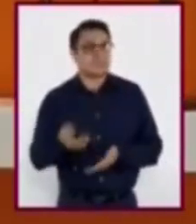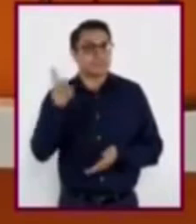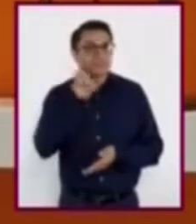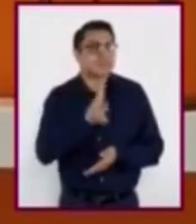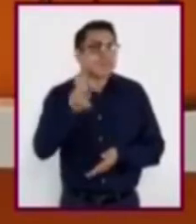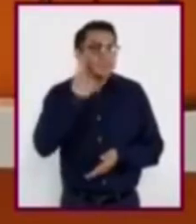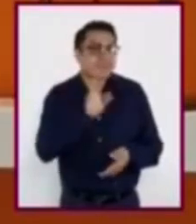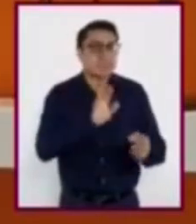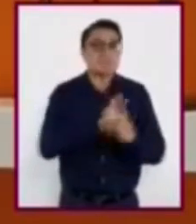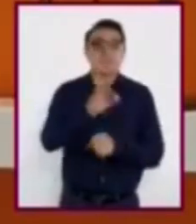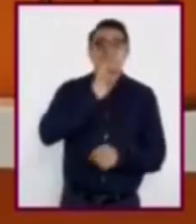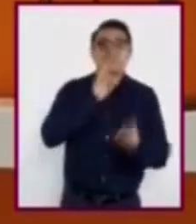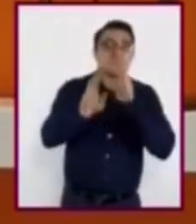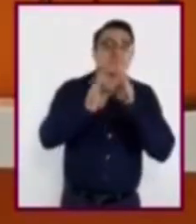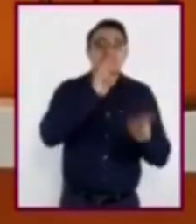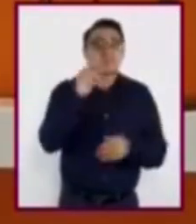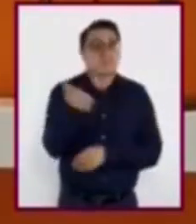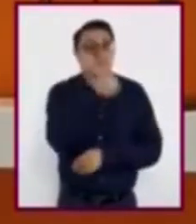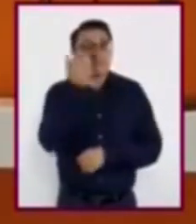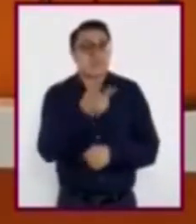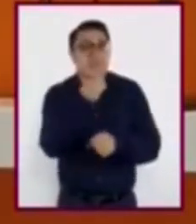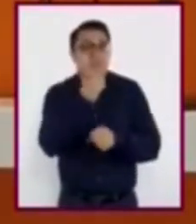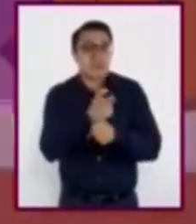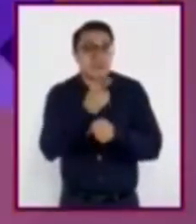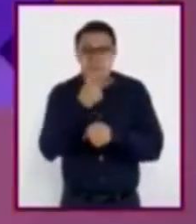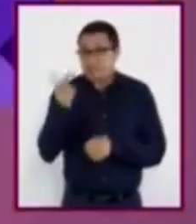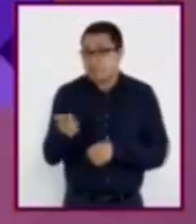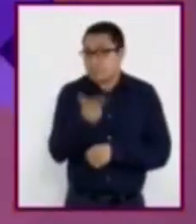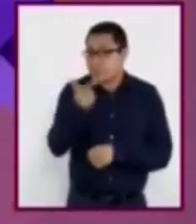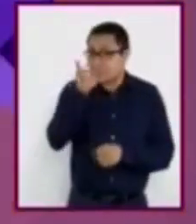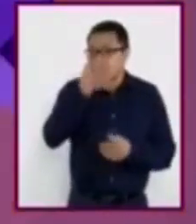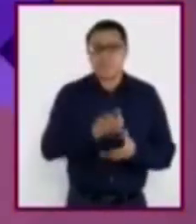y los estudiantes entrevistados a la segunda pregunta.